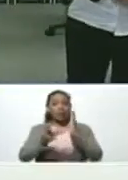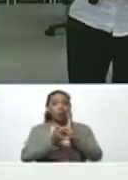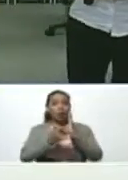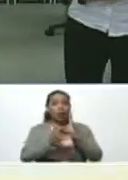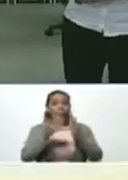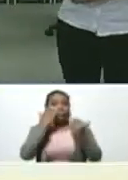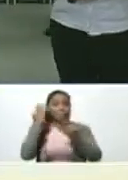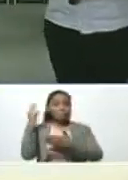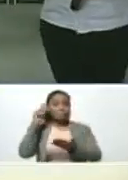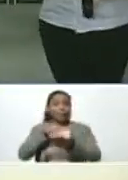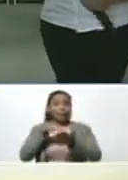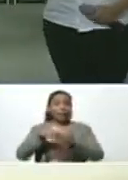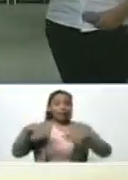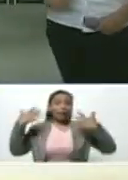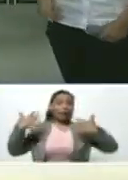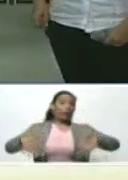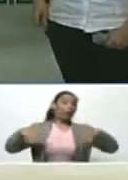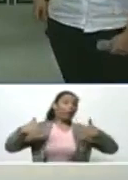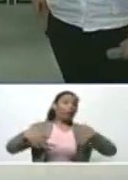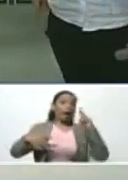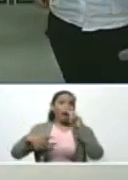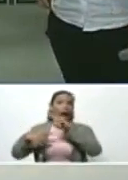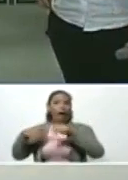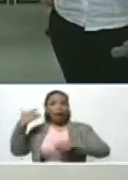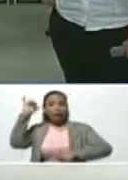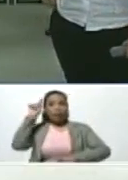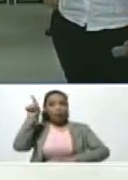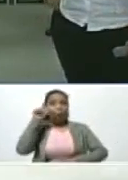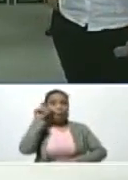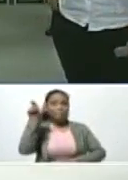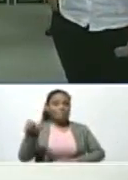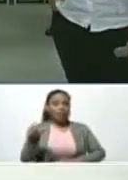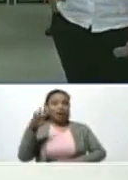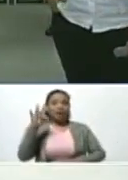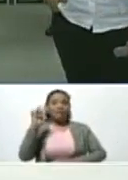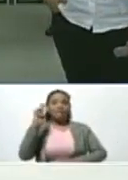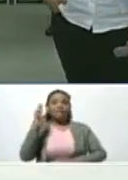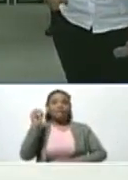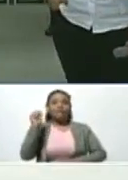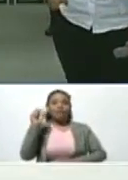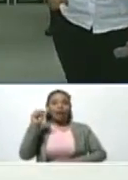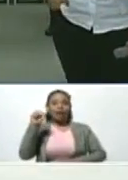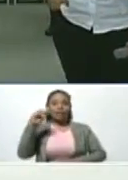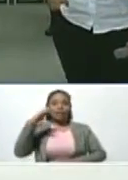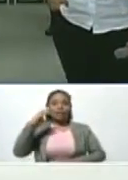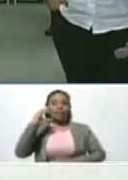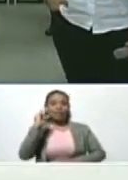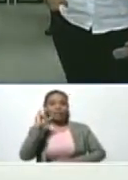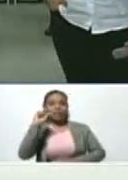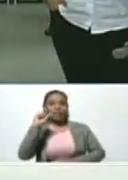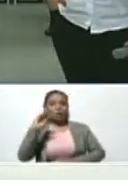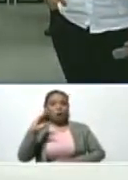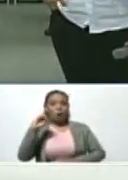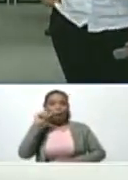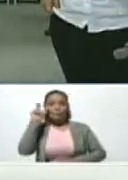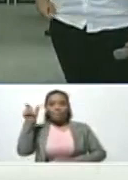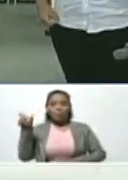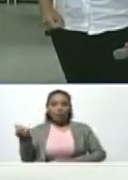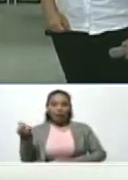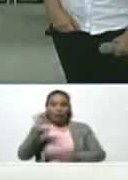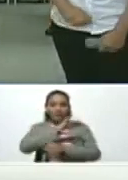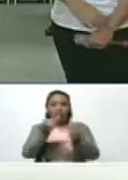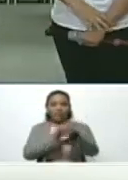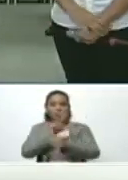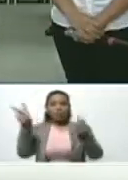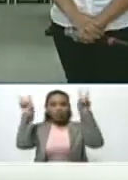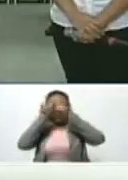Ay, Miranda se las trae. Allá se encuentra Francisco Durán, compañero Francisco Durán, viceministro